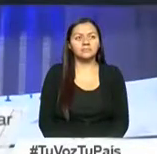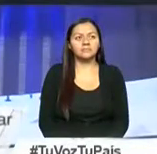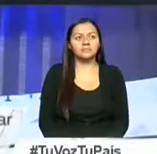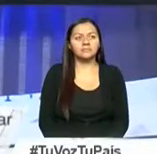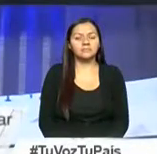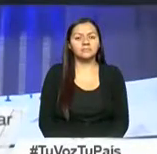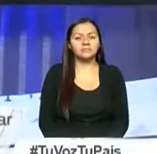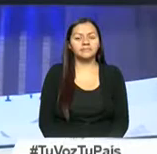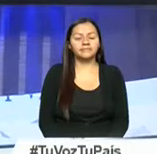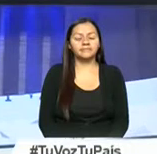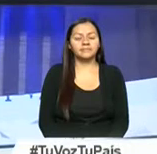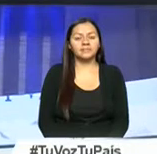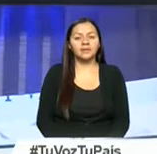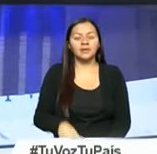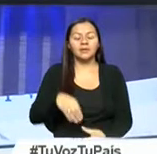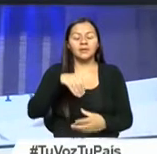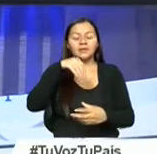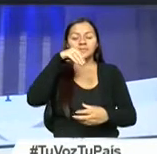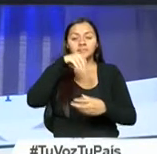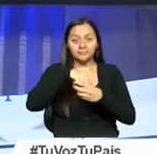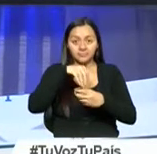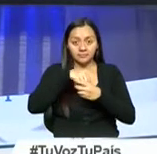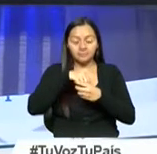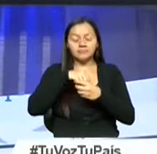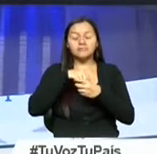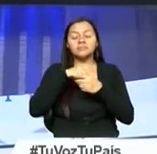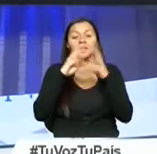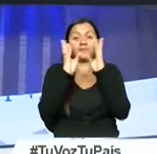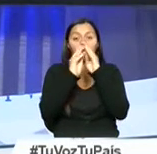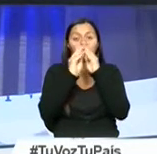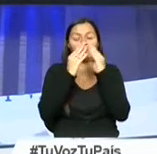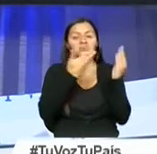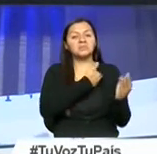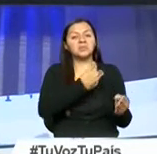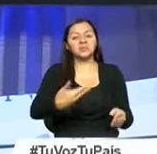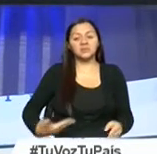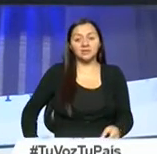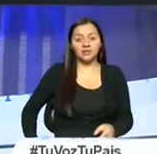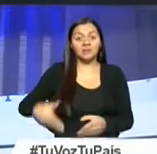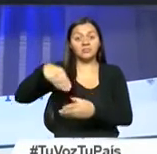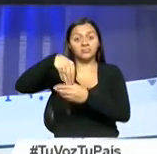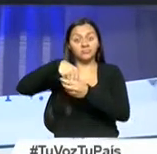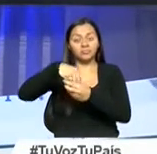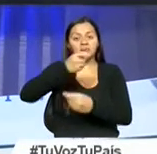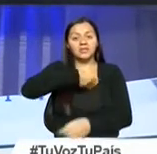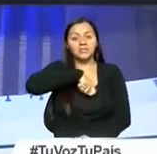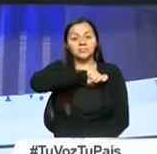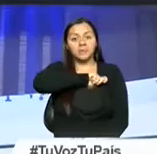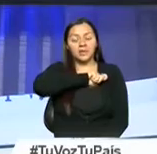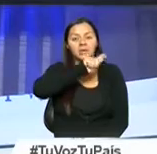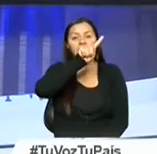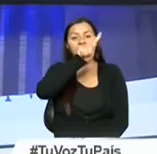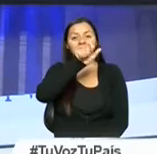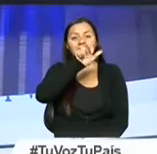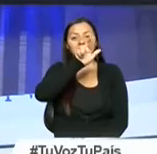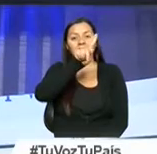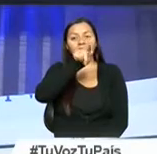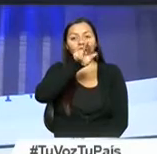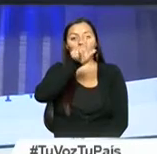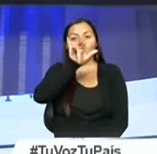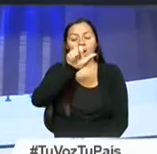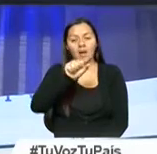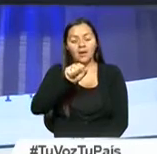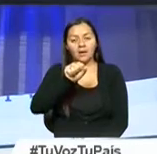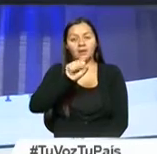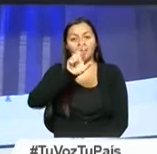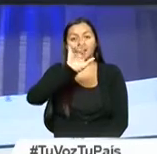En una ceremonia en el Palacio de Zarzuela y tras ser investido como presidente por el Congreso, Mariano Rajoy juró como